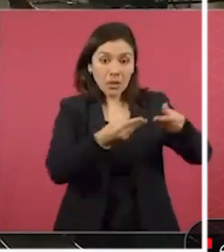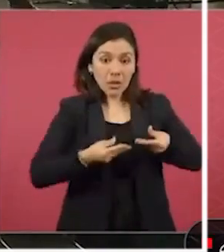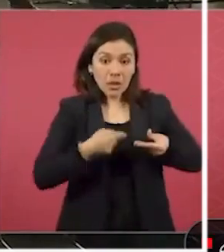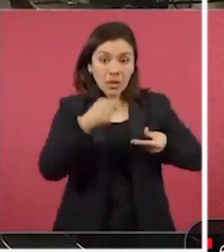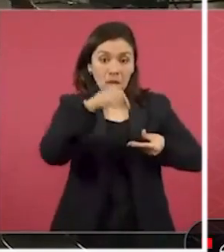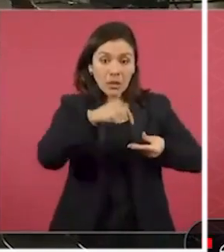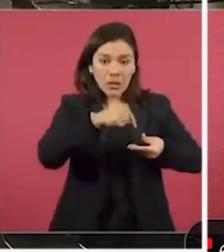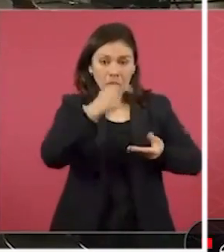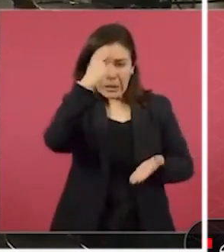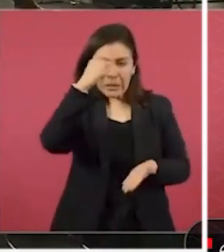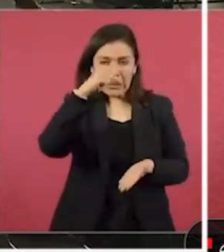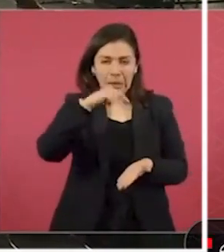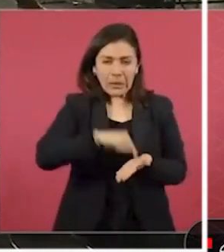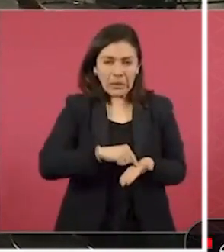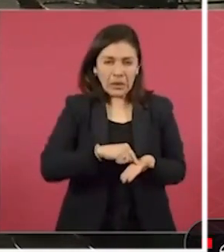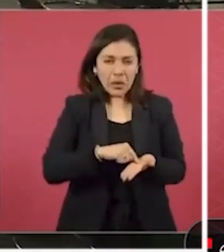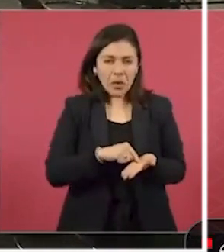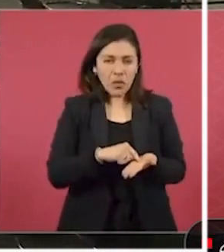creo que